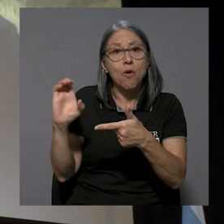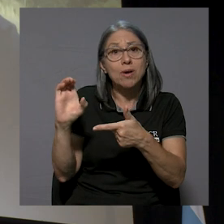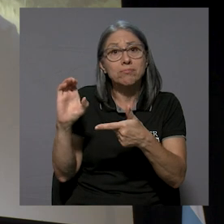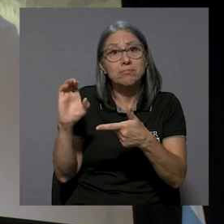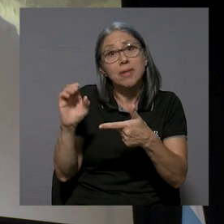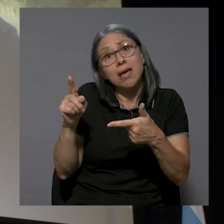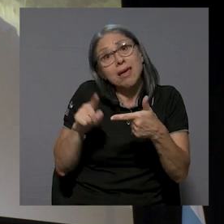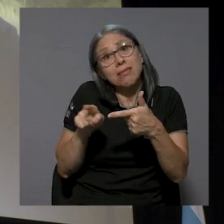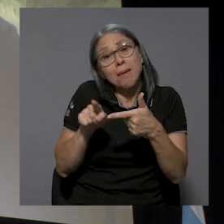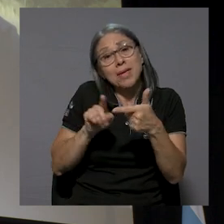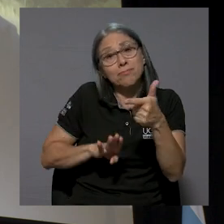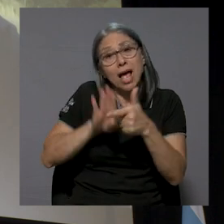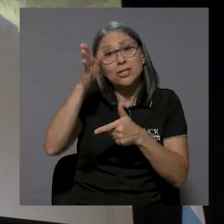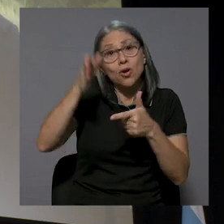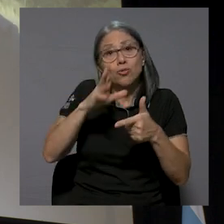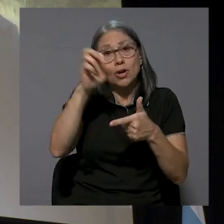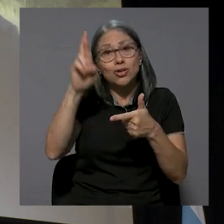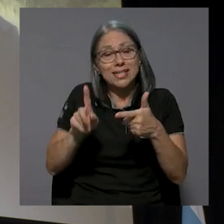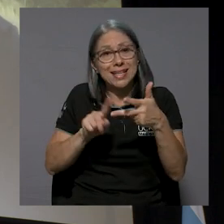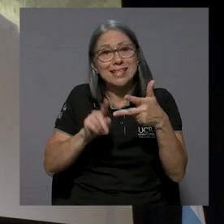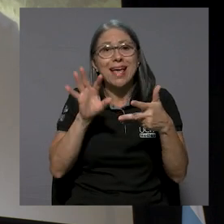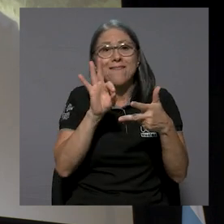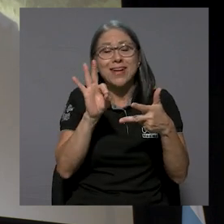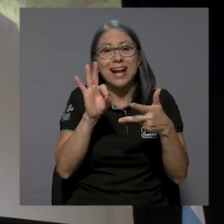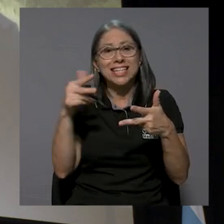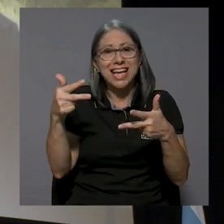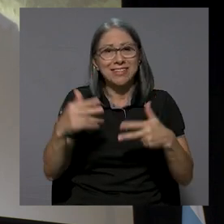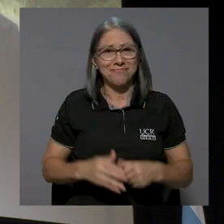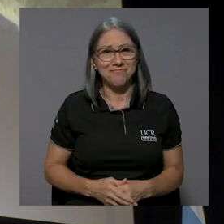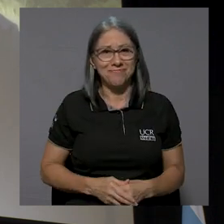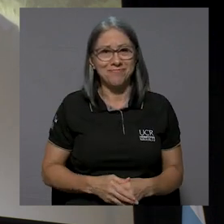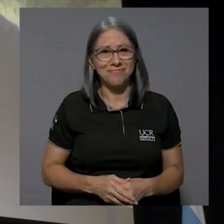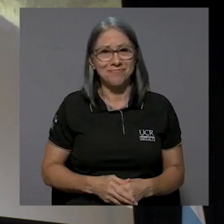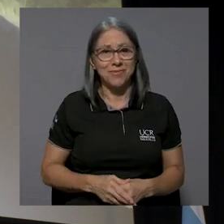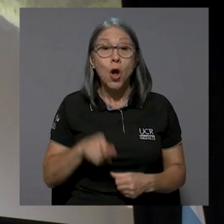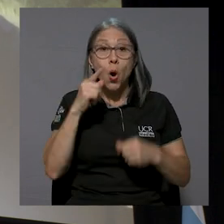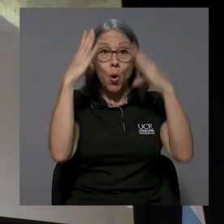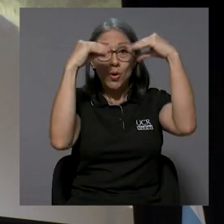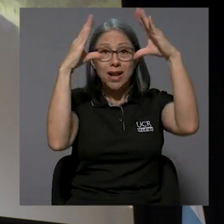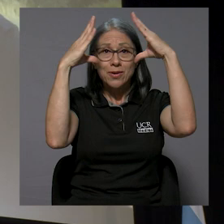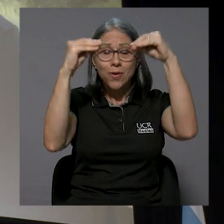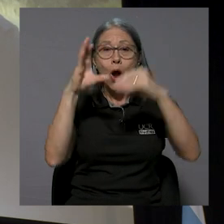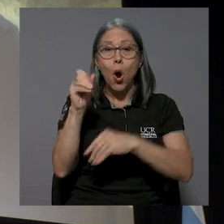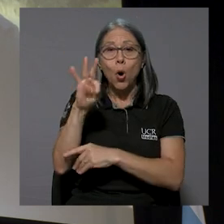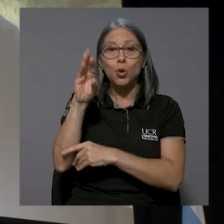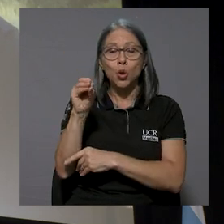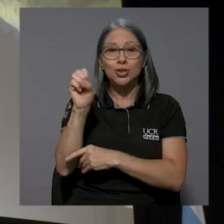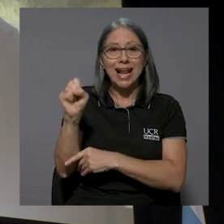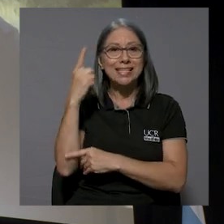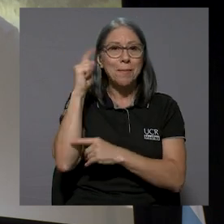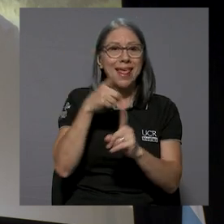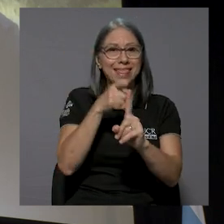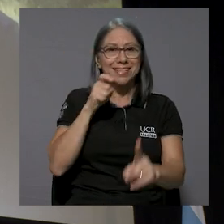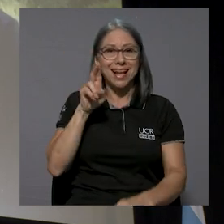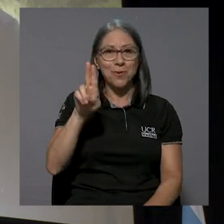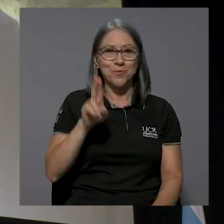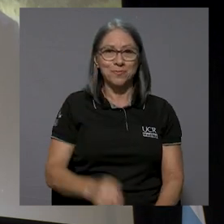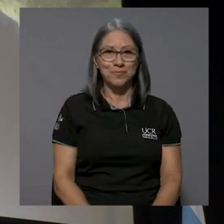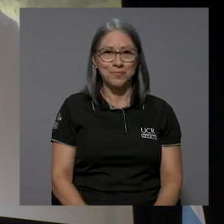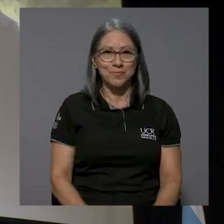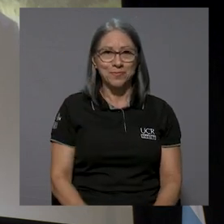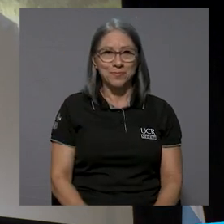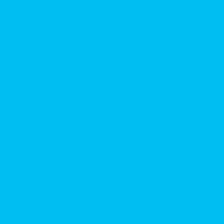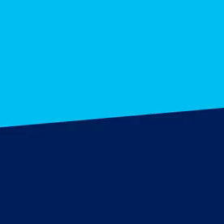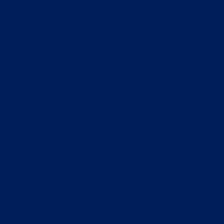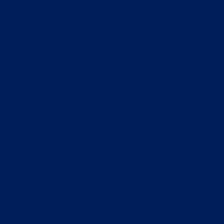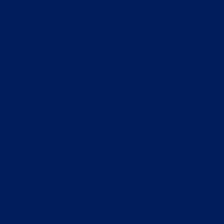Kaufman, y por qué no, los del astronauta costarricense Franklin Chang. Un reportaje de Otto Salas para